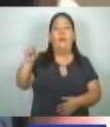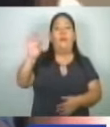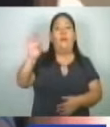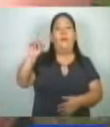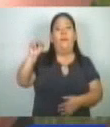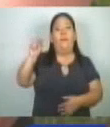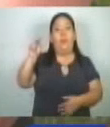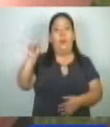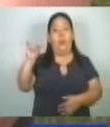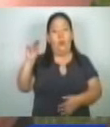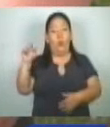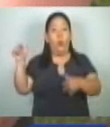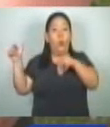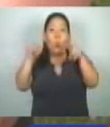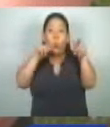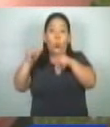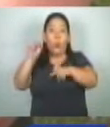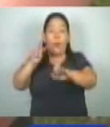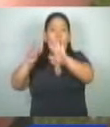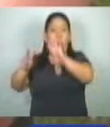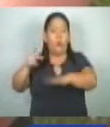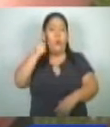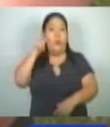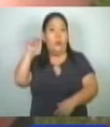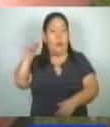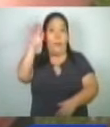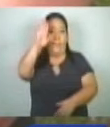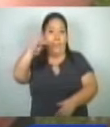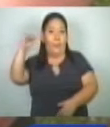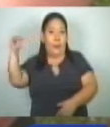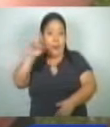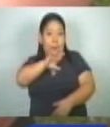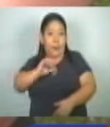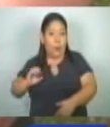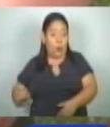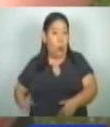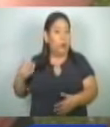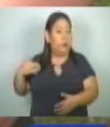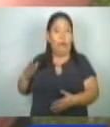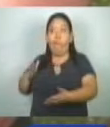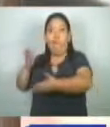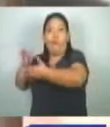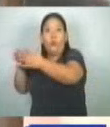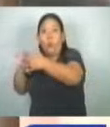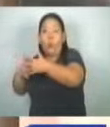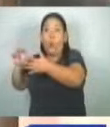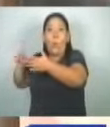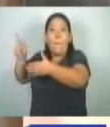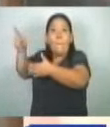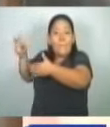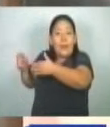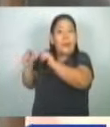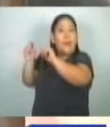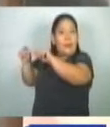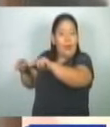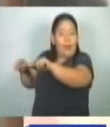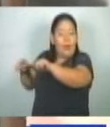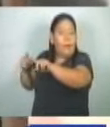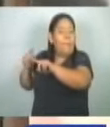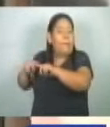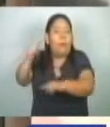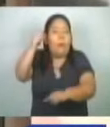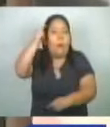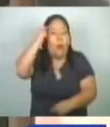años. Este joven de origen salvadoreño iba a cumplir un mes de haber llegado a los Estados Unidos, pero nunca se